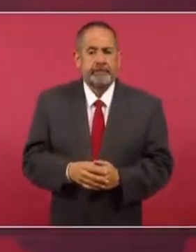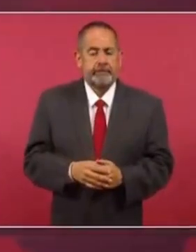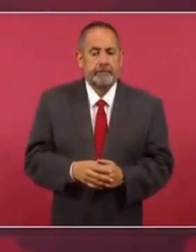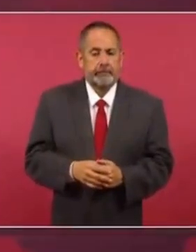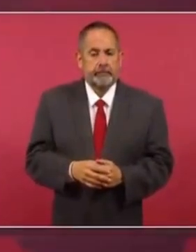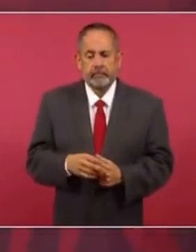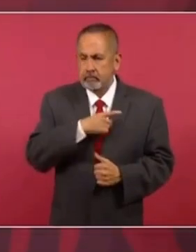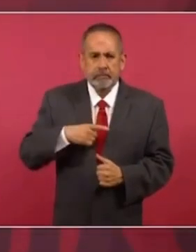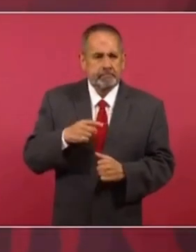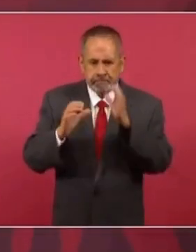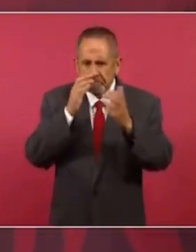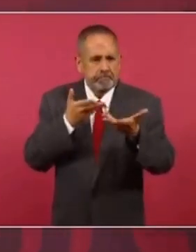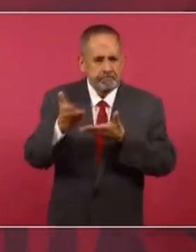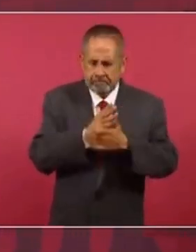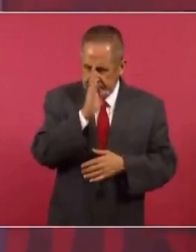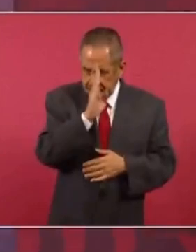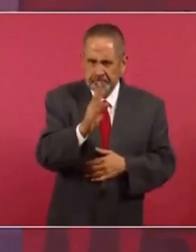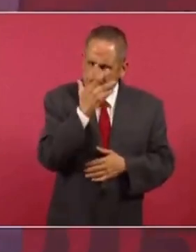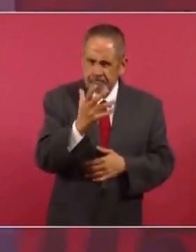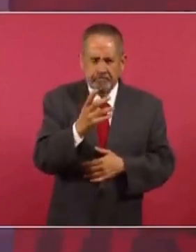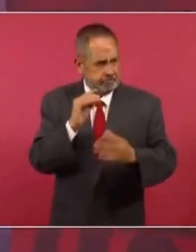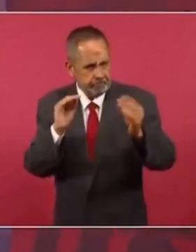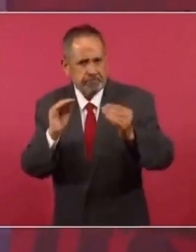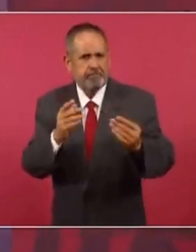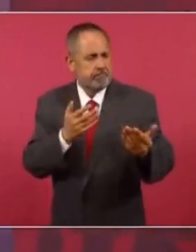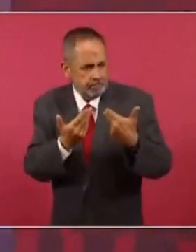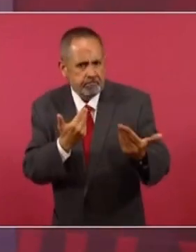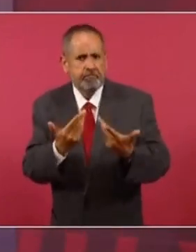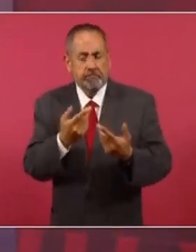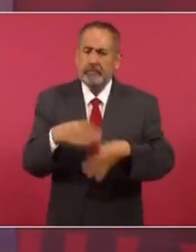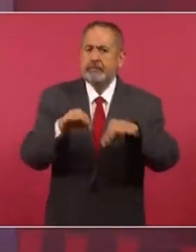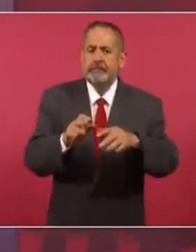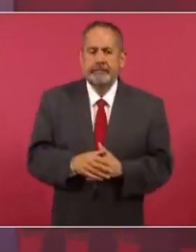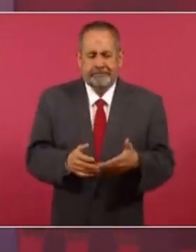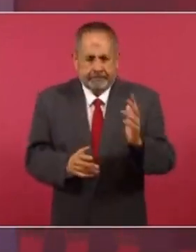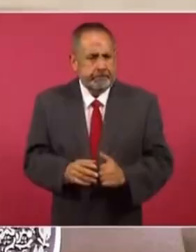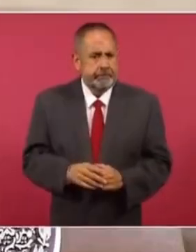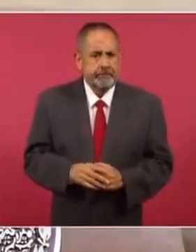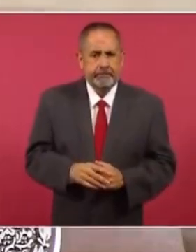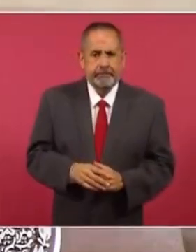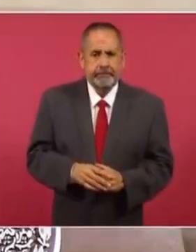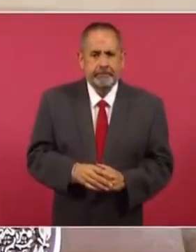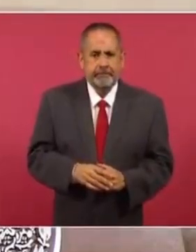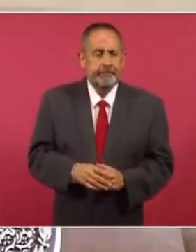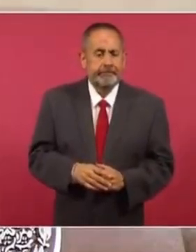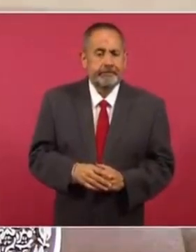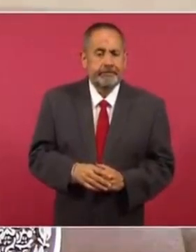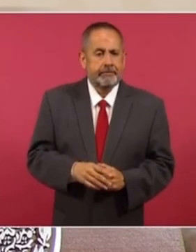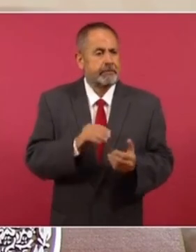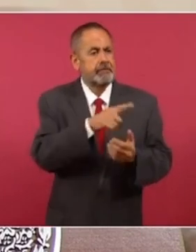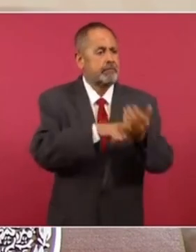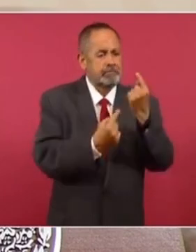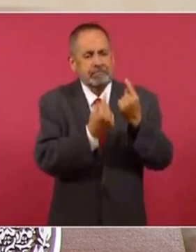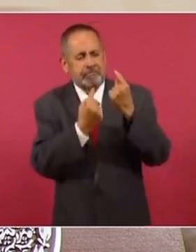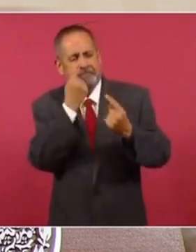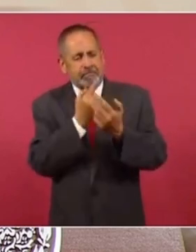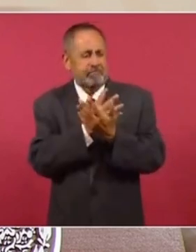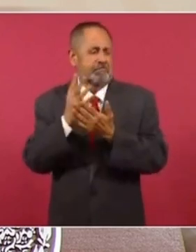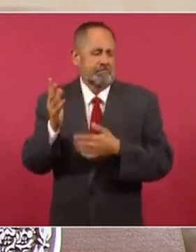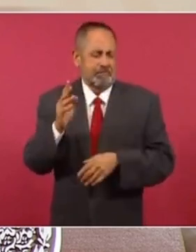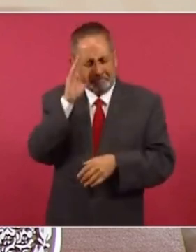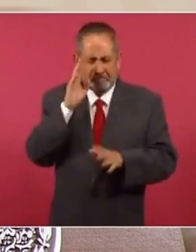Permitir el diálogo abierto, franco, el debate, no le hace que haya insultos y excesos,